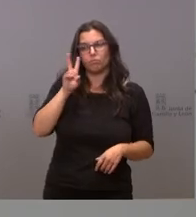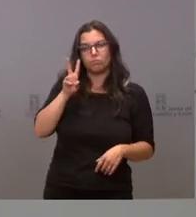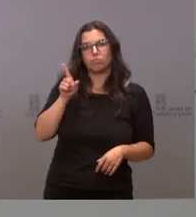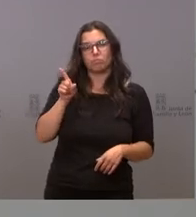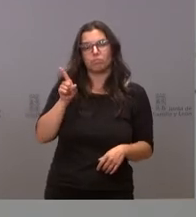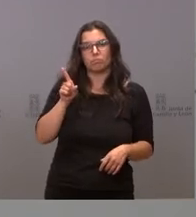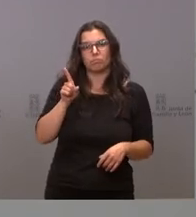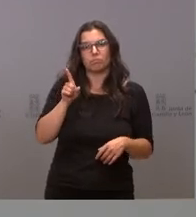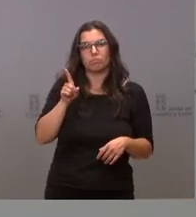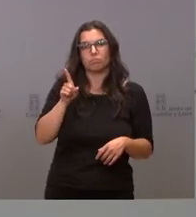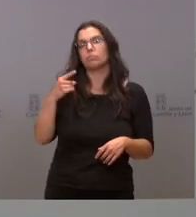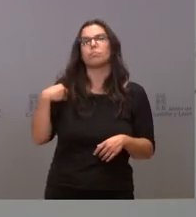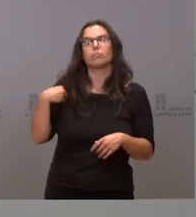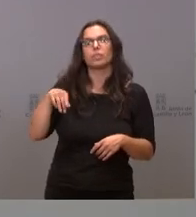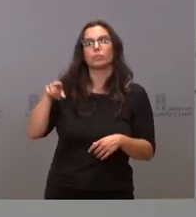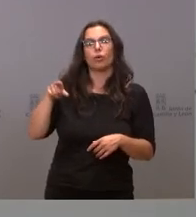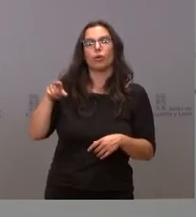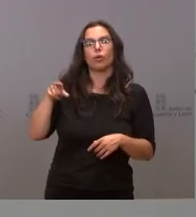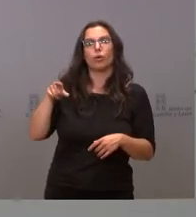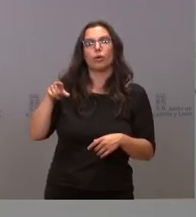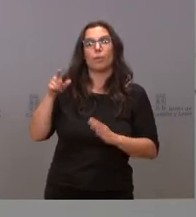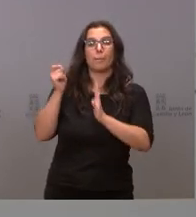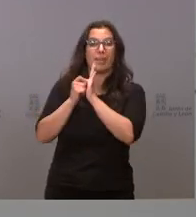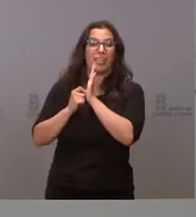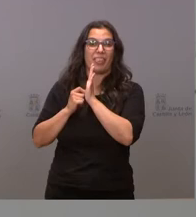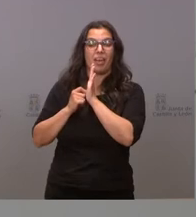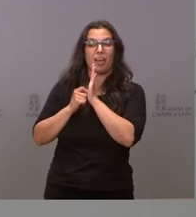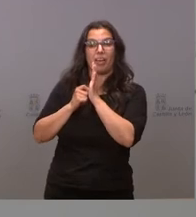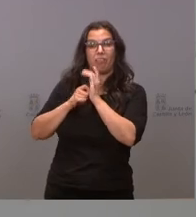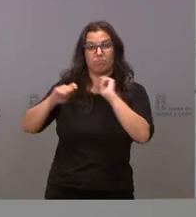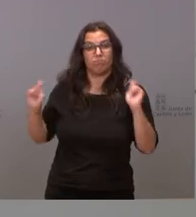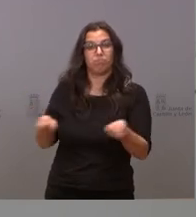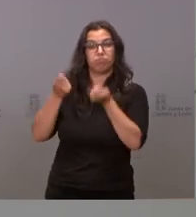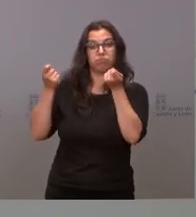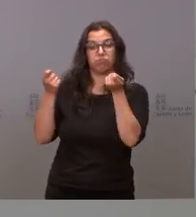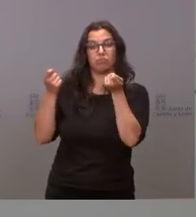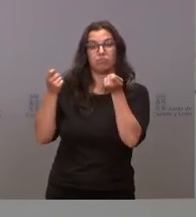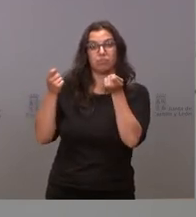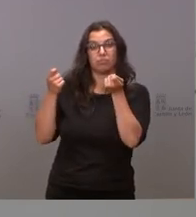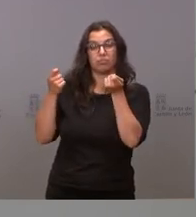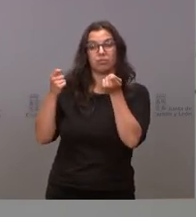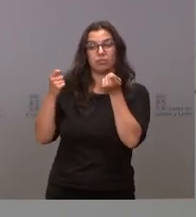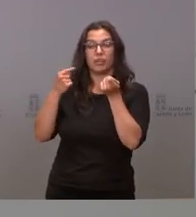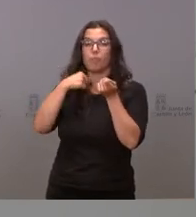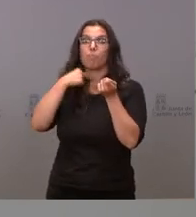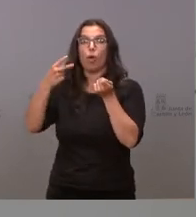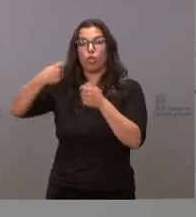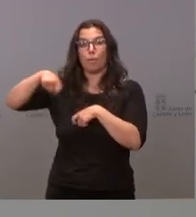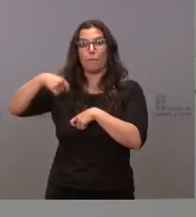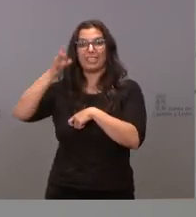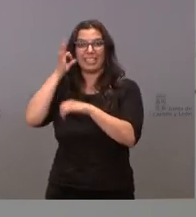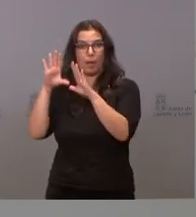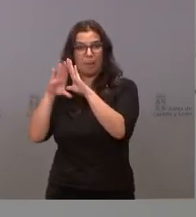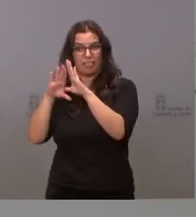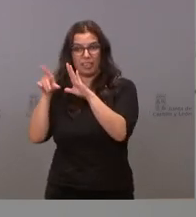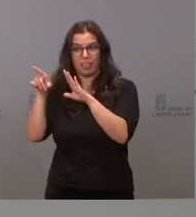impacto de la medida y el impacto que va a generar la medida anunciada por la presidenta de la Comunidad de Madrid.